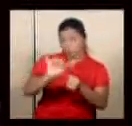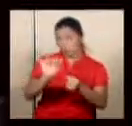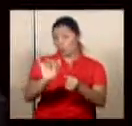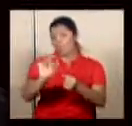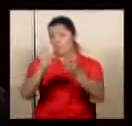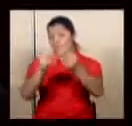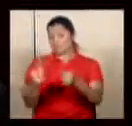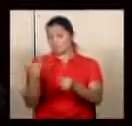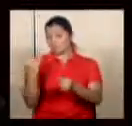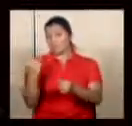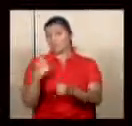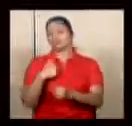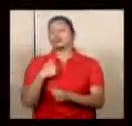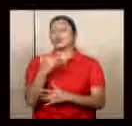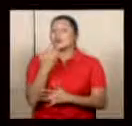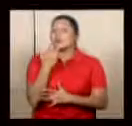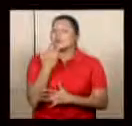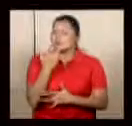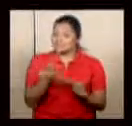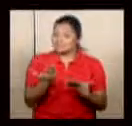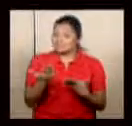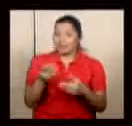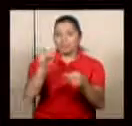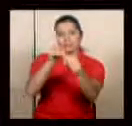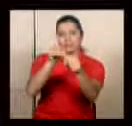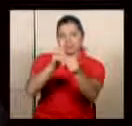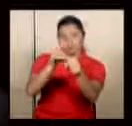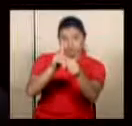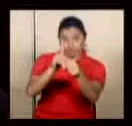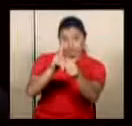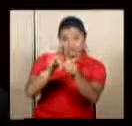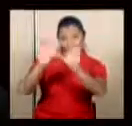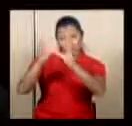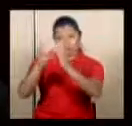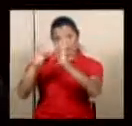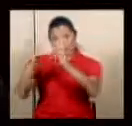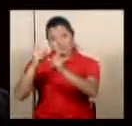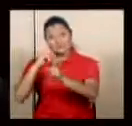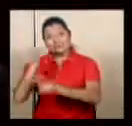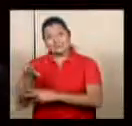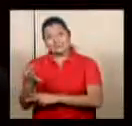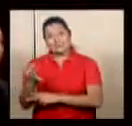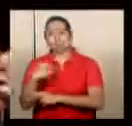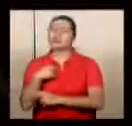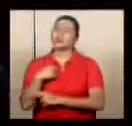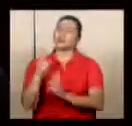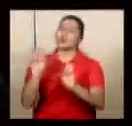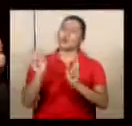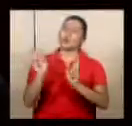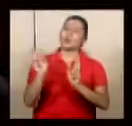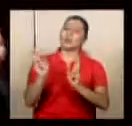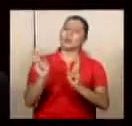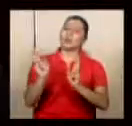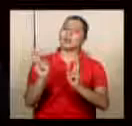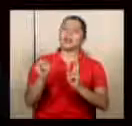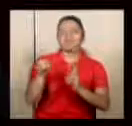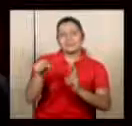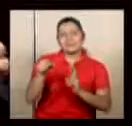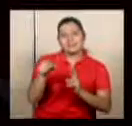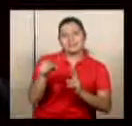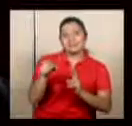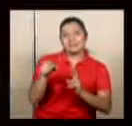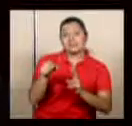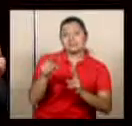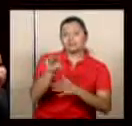Yo hubiese preferido que los diputados de la Comisión de Asuntos Hacendarios se decantaran por el señalamiento que en su momento hizo la